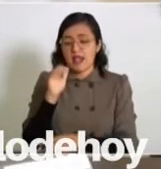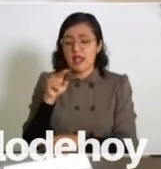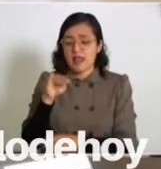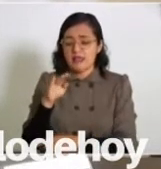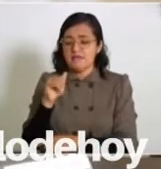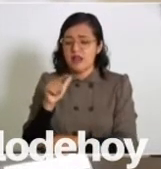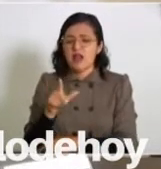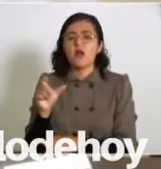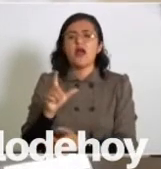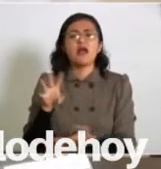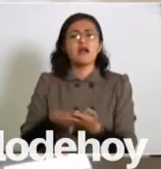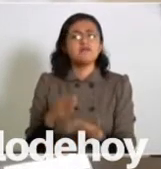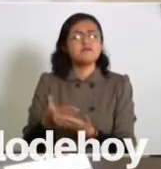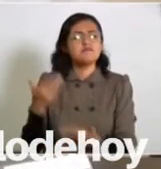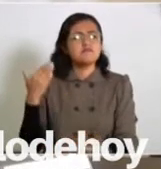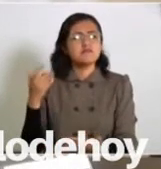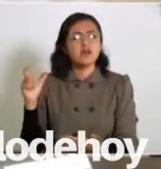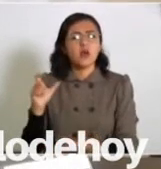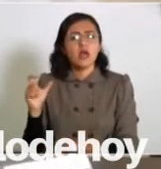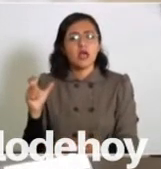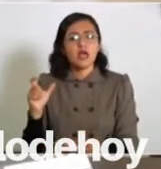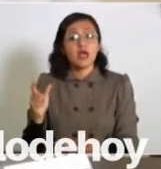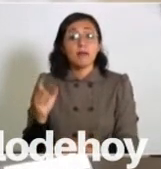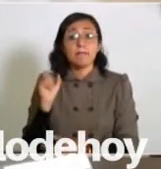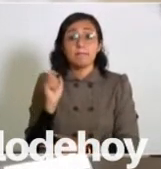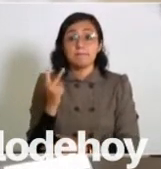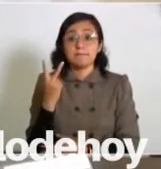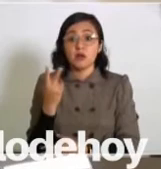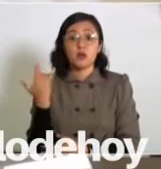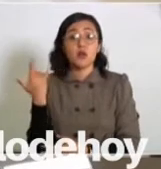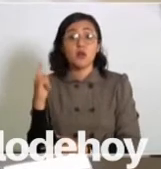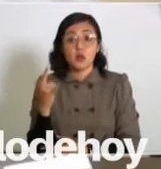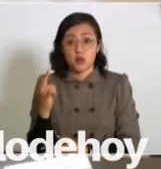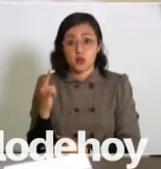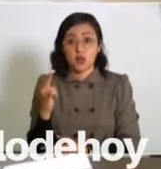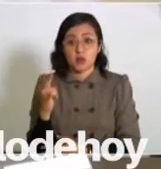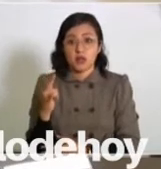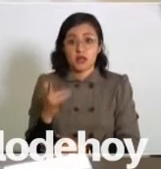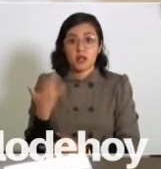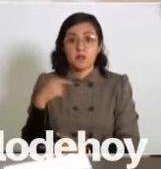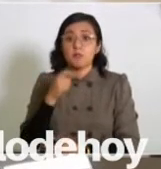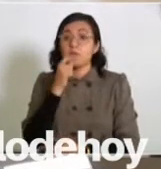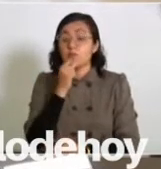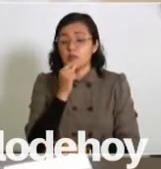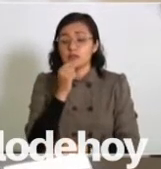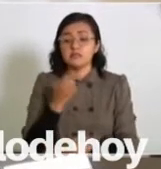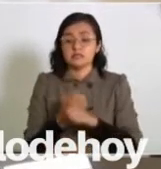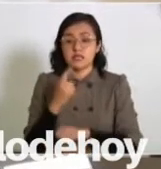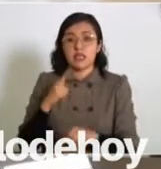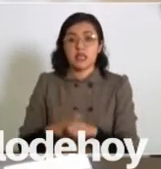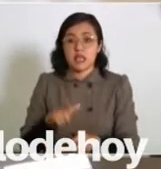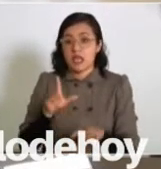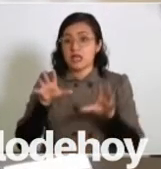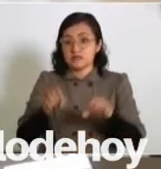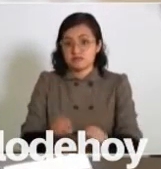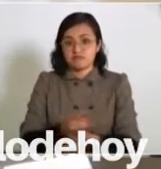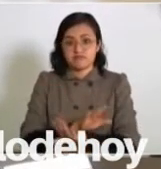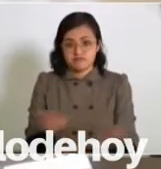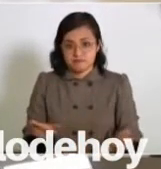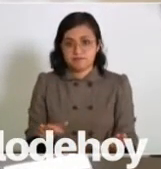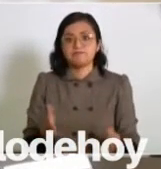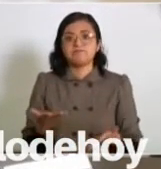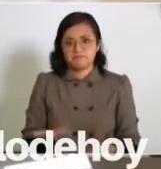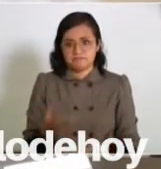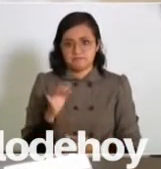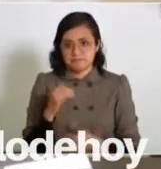Detenido, ¿cuándo? El 22 de julio, por la policía estatal. ¿Sí?